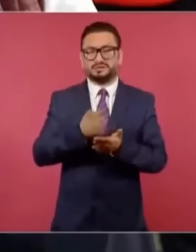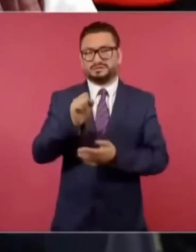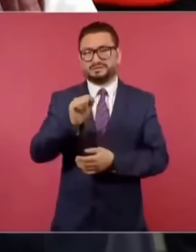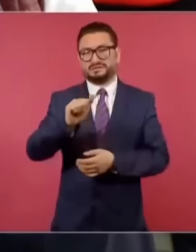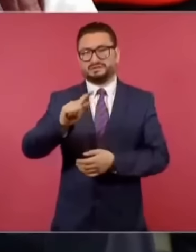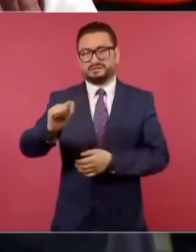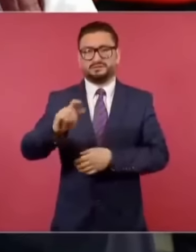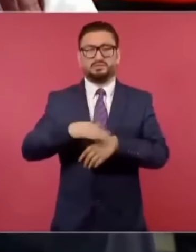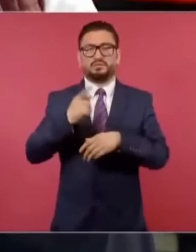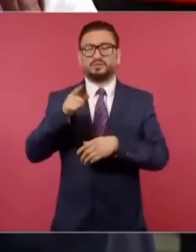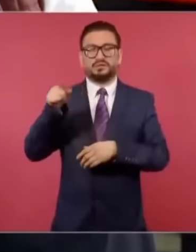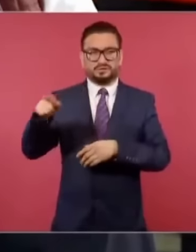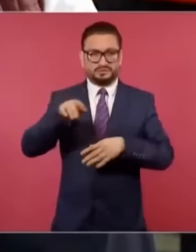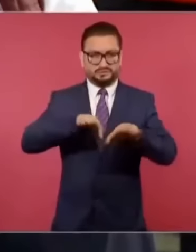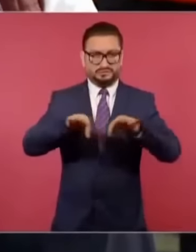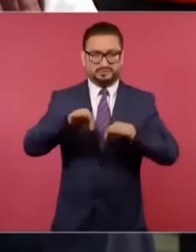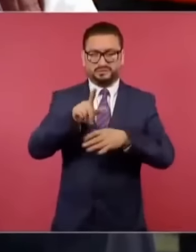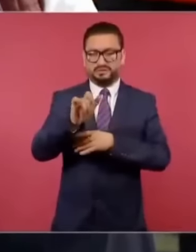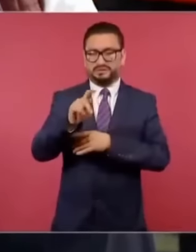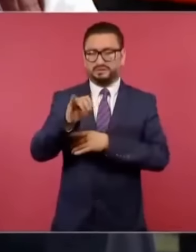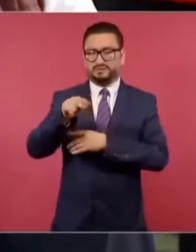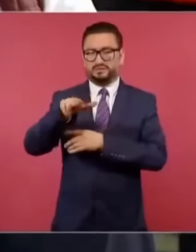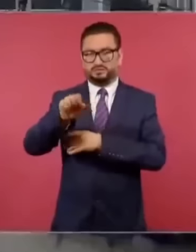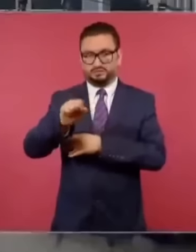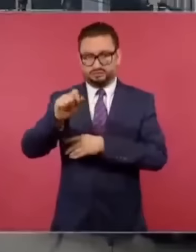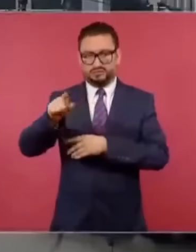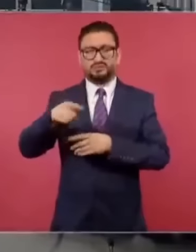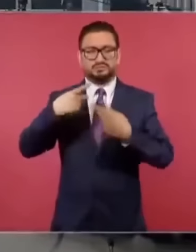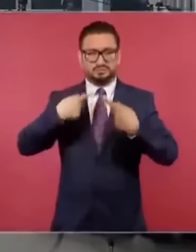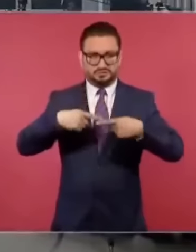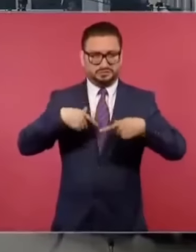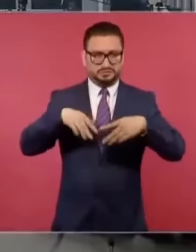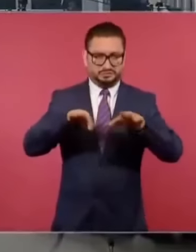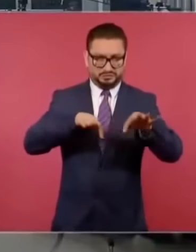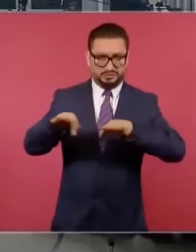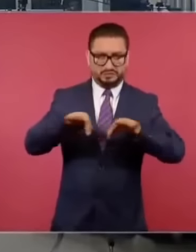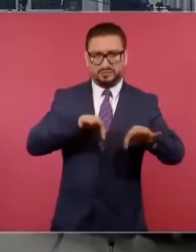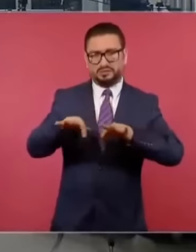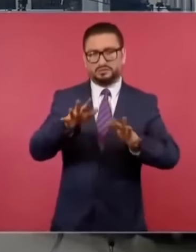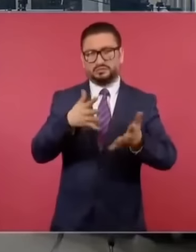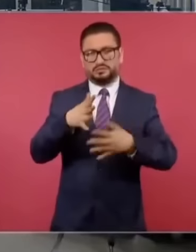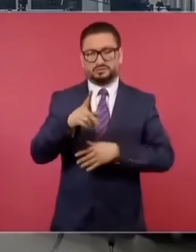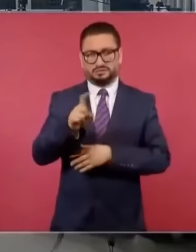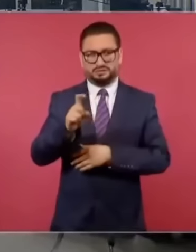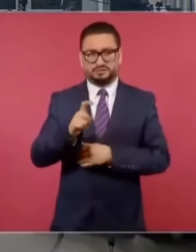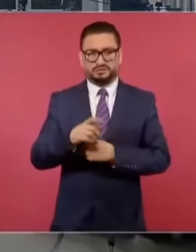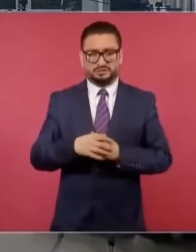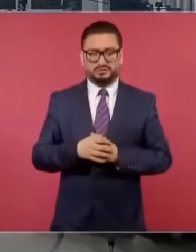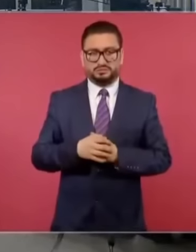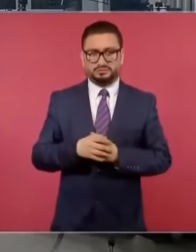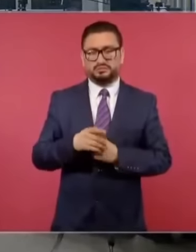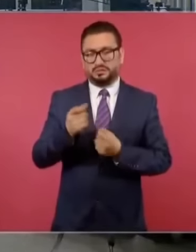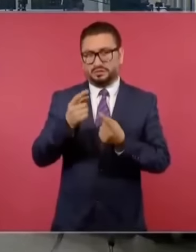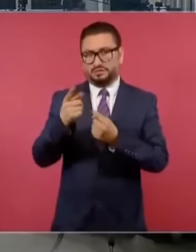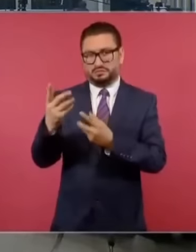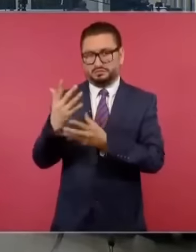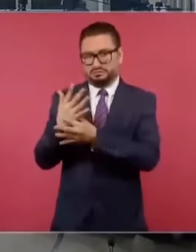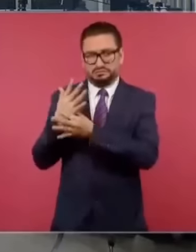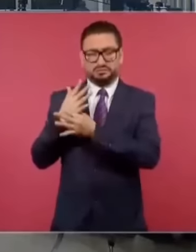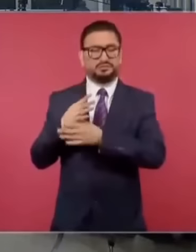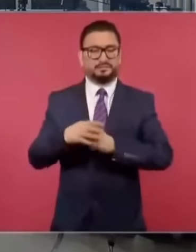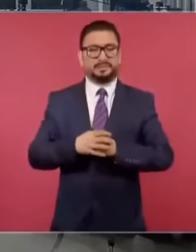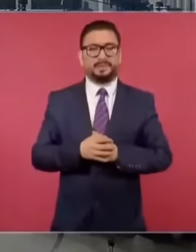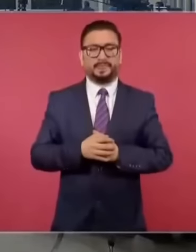Porque los trabajadores de Latinos, los empleados de esta empresa, alrededor de 100, de acuerdo con las versiones que tenemos,